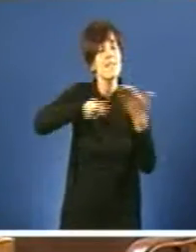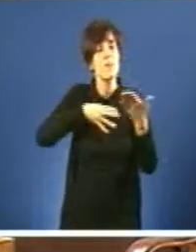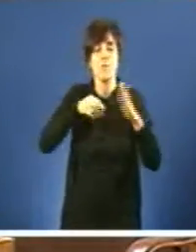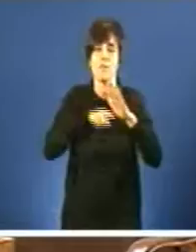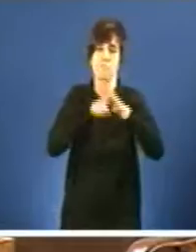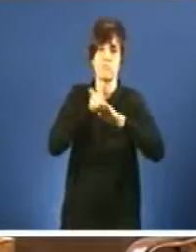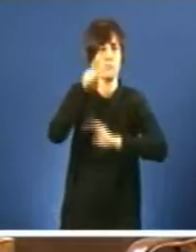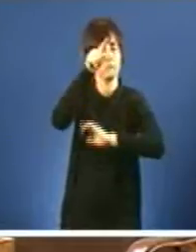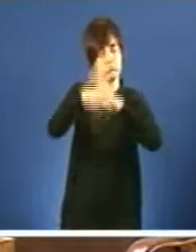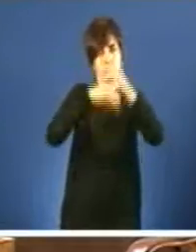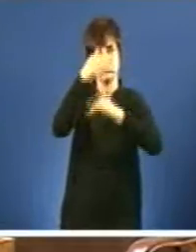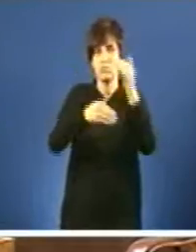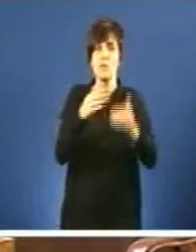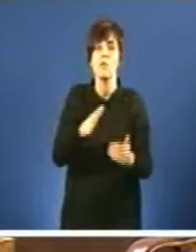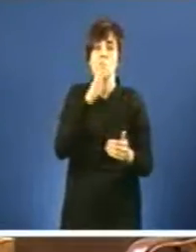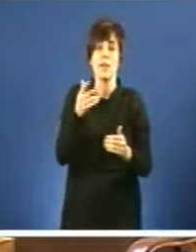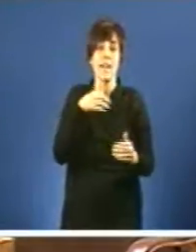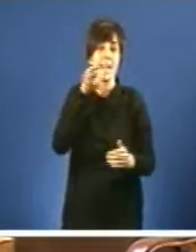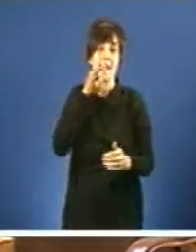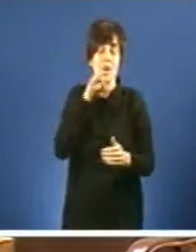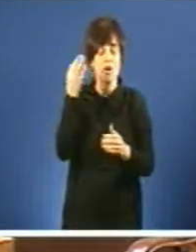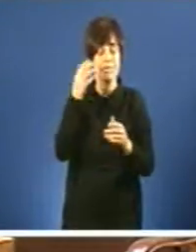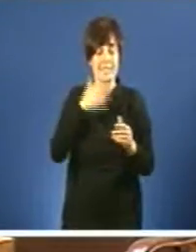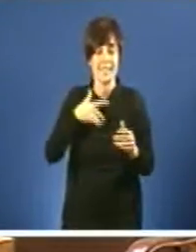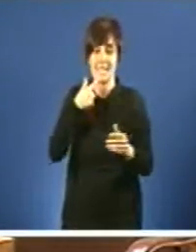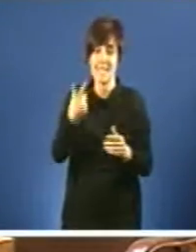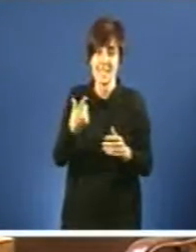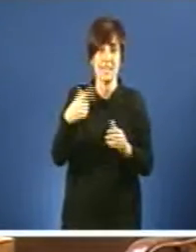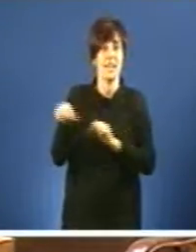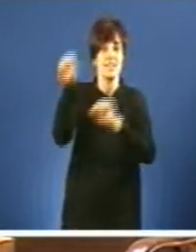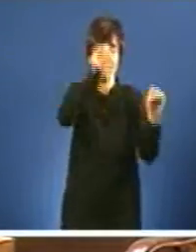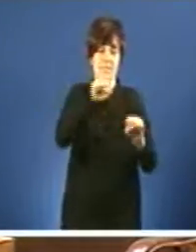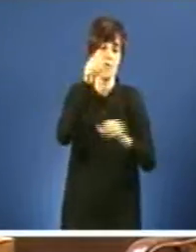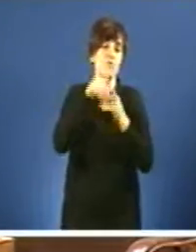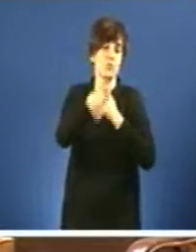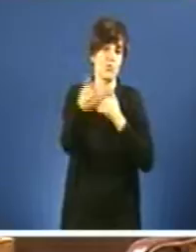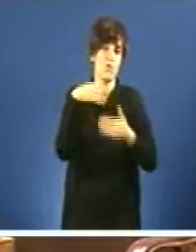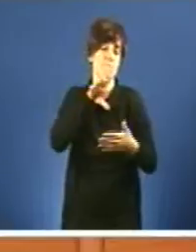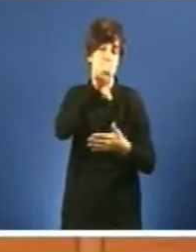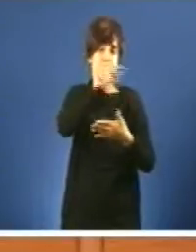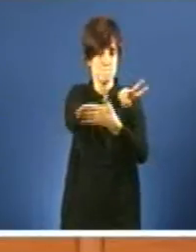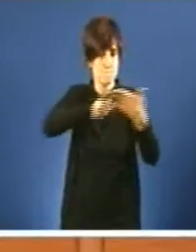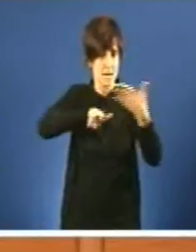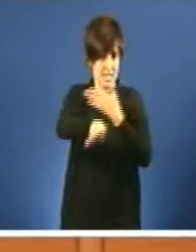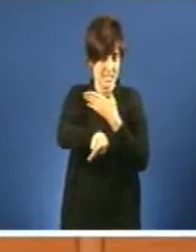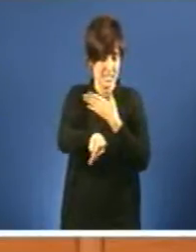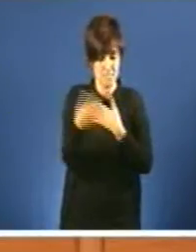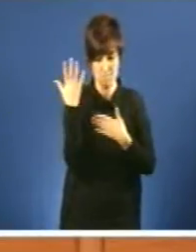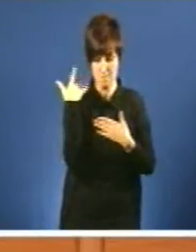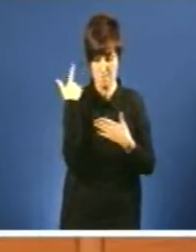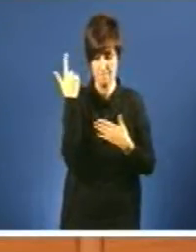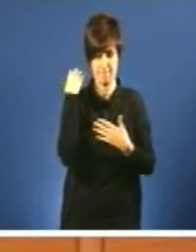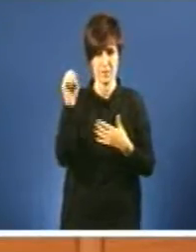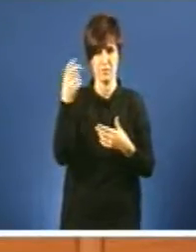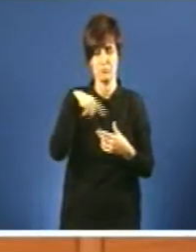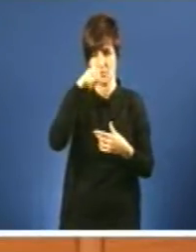galego é defender o futuro dun pobo, defender o futuro dun país. E, señor Feijó, naquel debate tamén lembrei unha frase de Nebrija. E xa concluo, señora